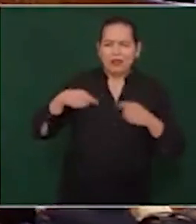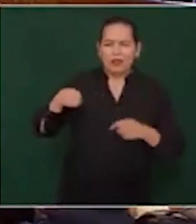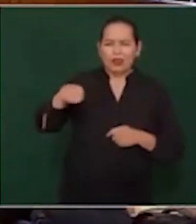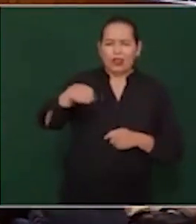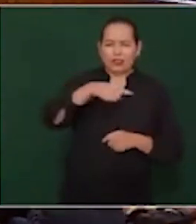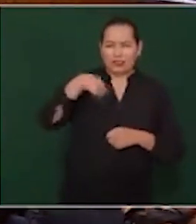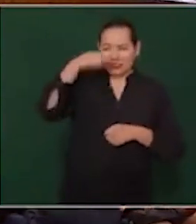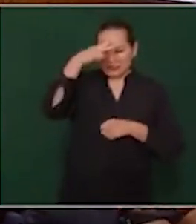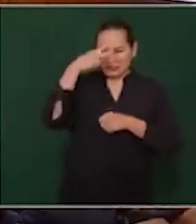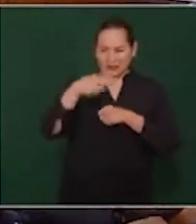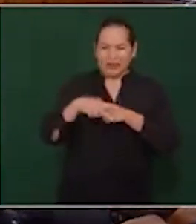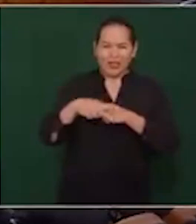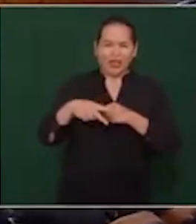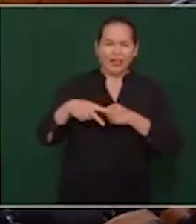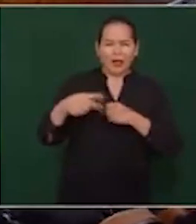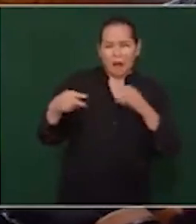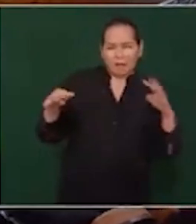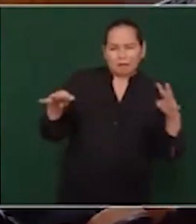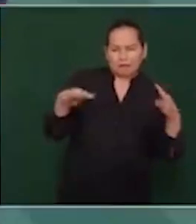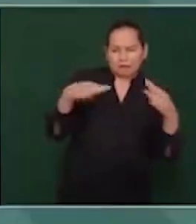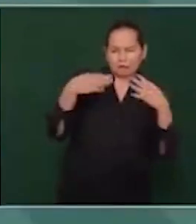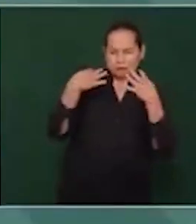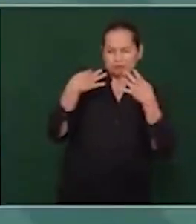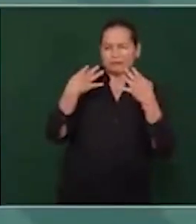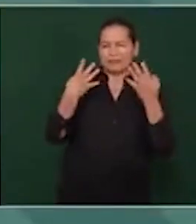así, juntísimos.